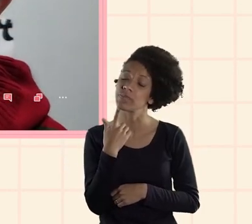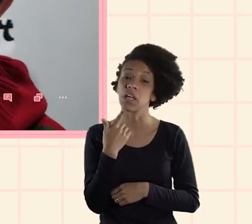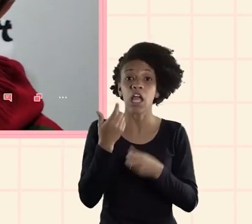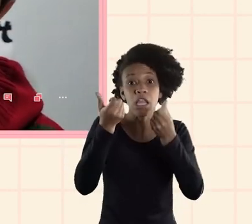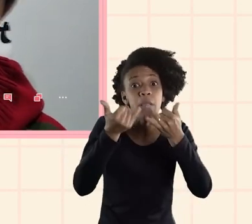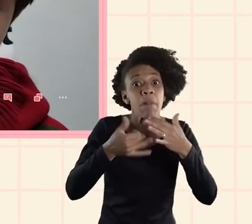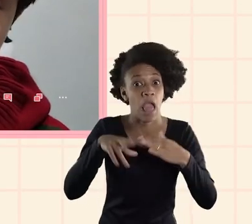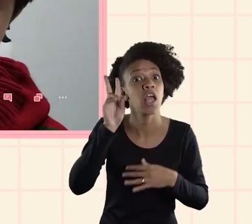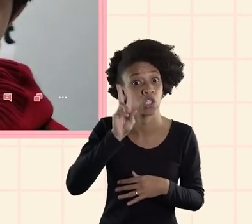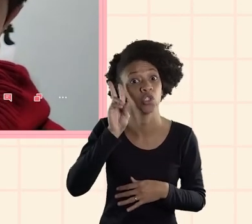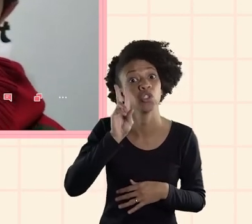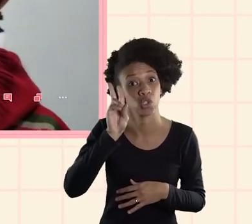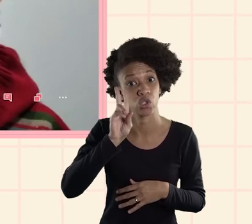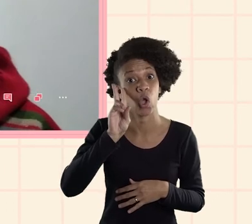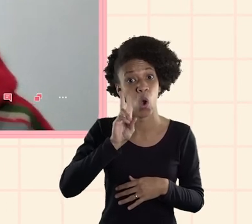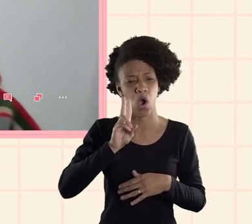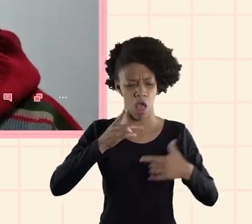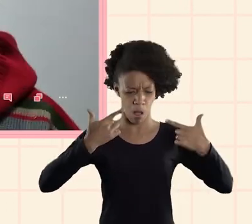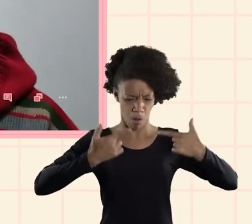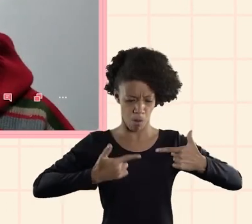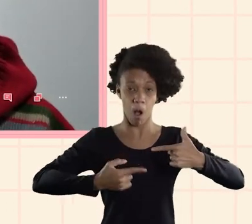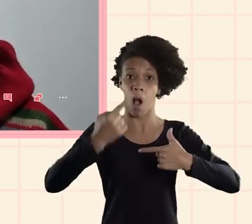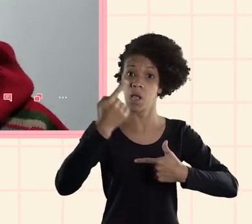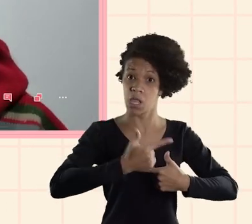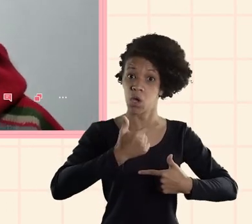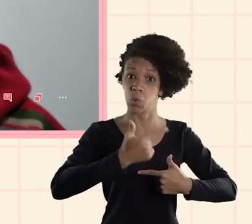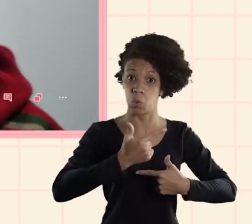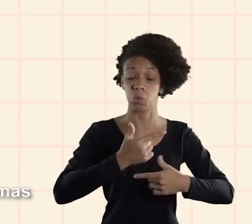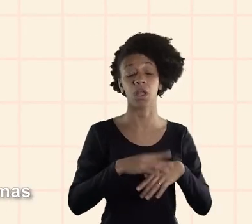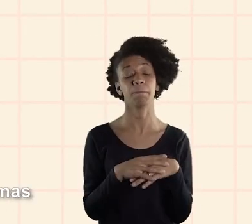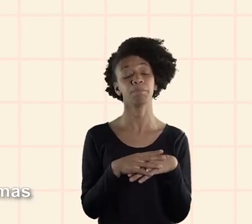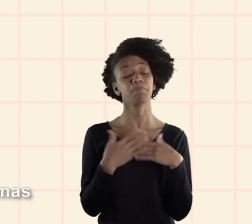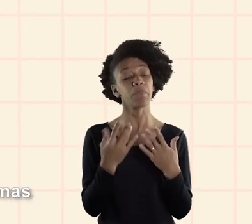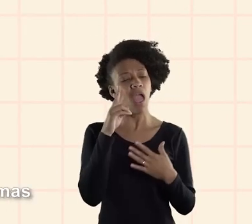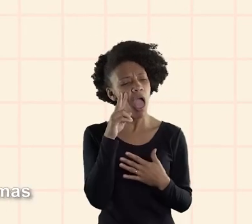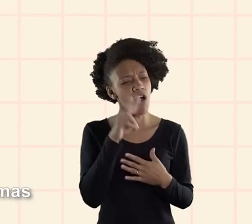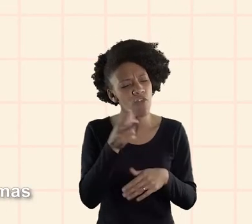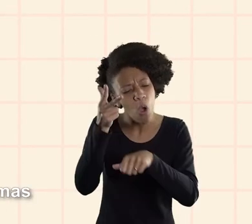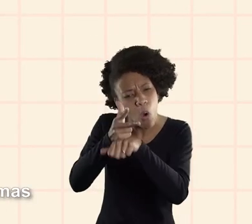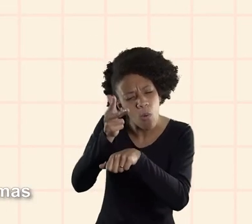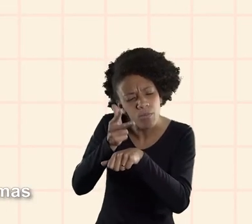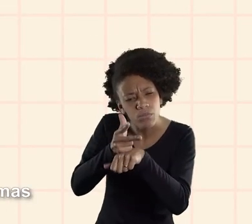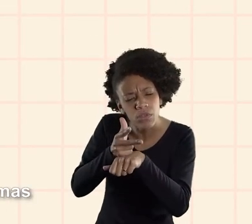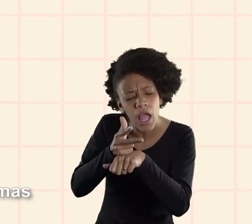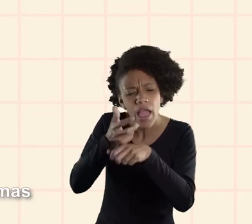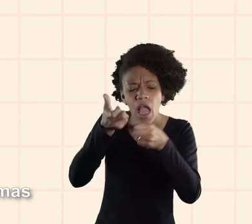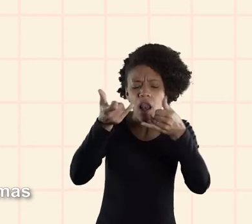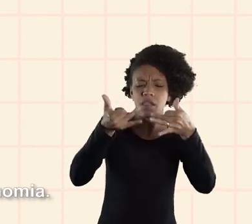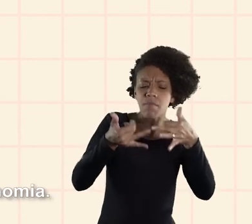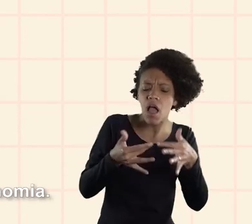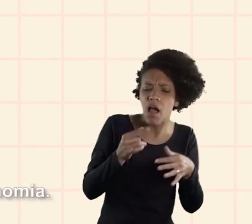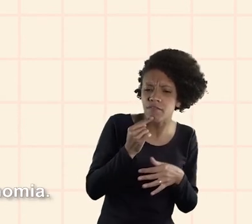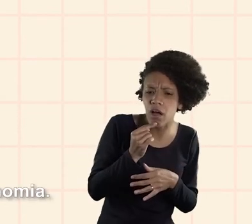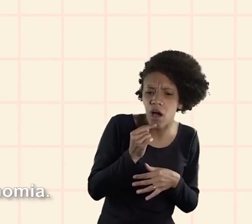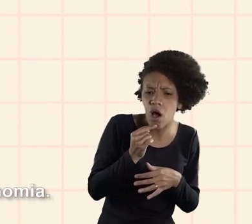yo, a mí me gusta explicar historia y la Segunda Guerra Mundial. Yo vi un